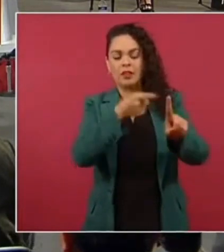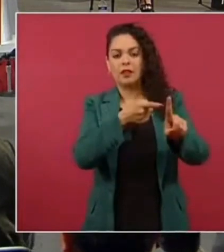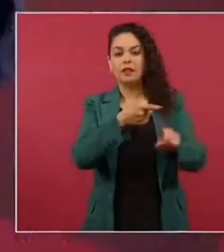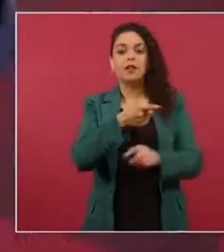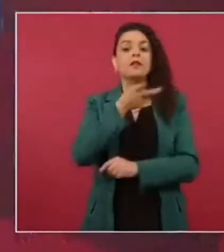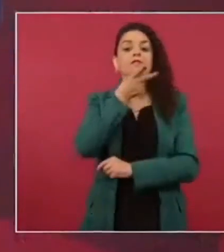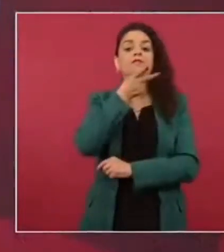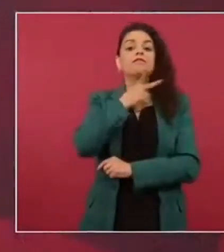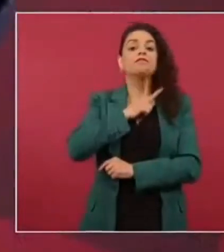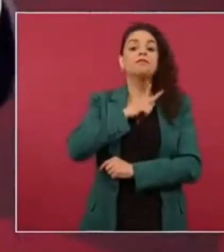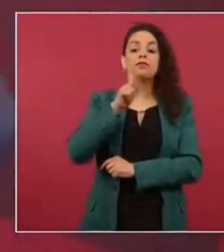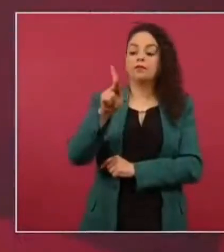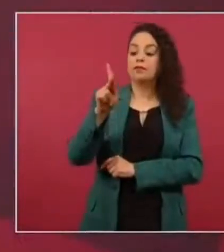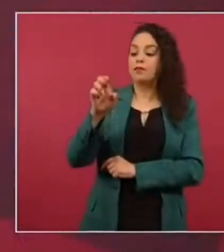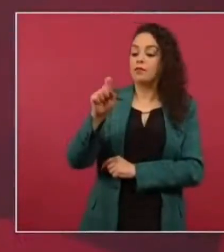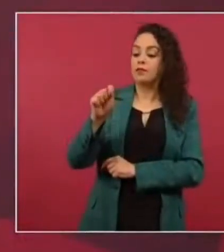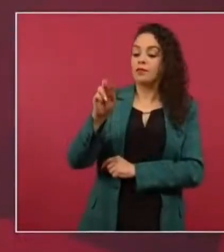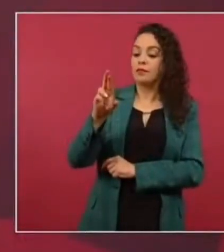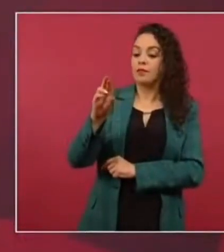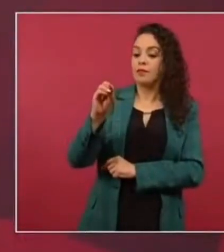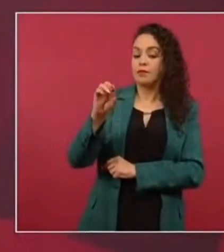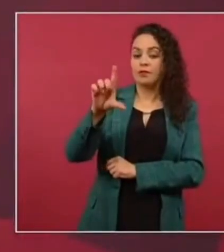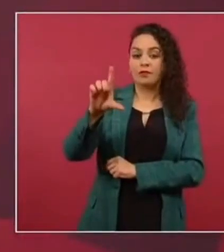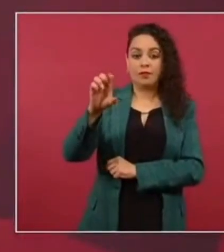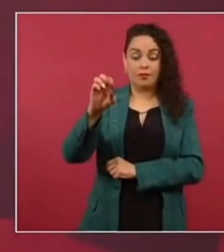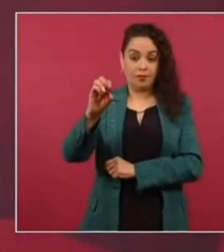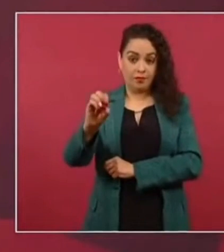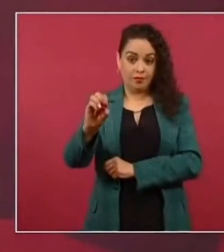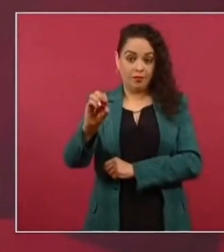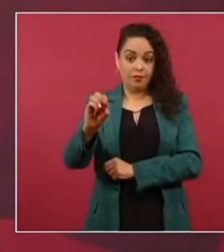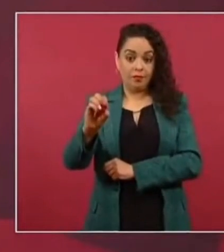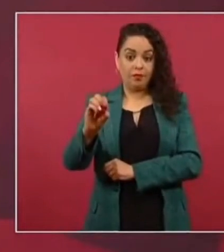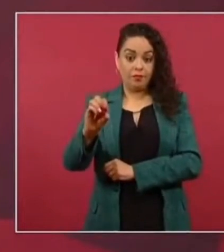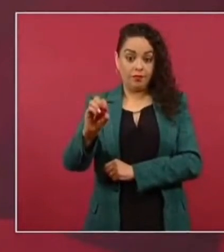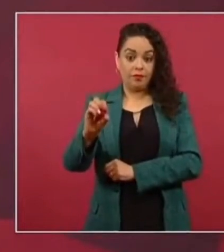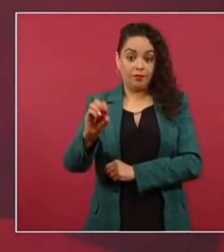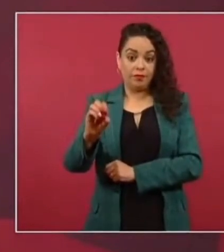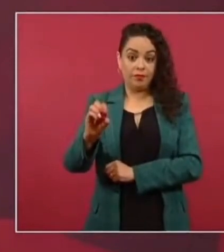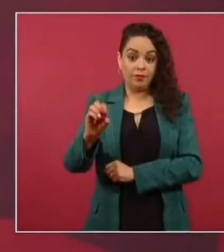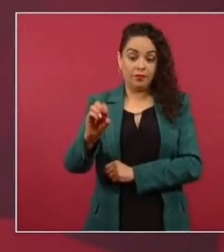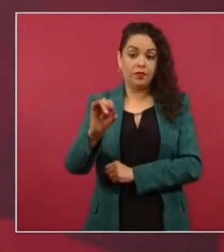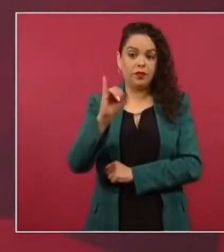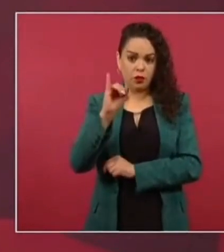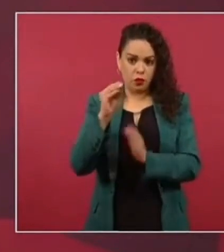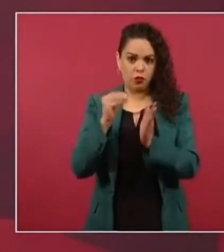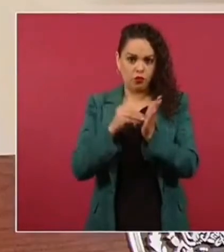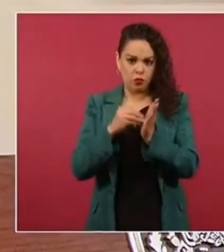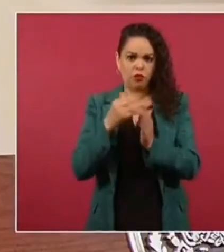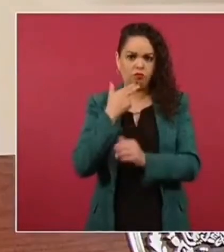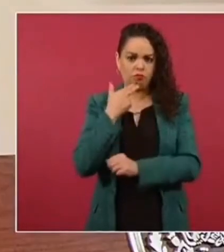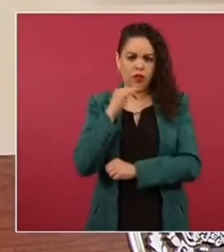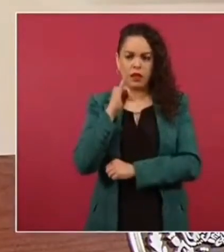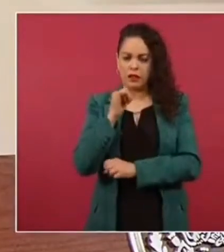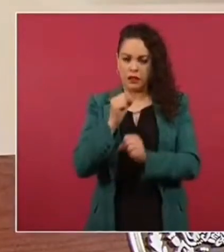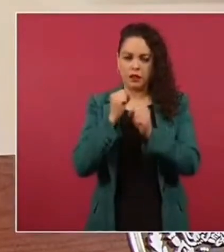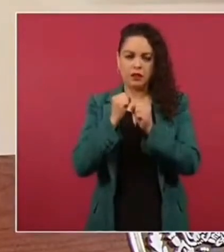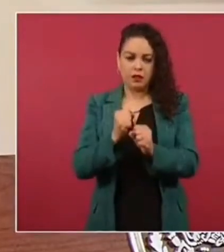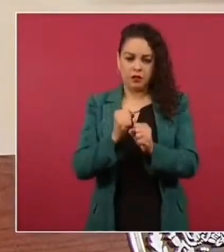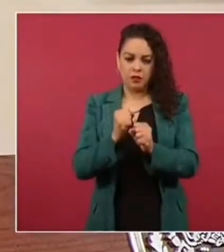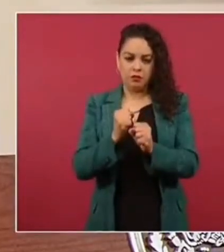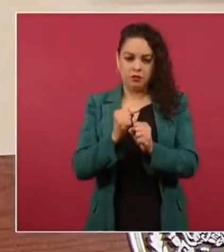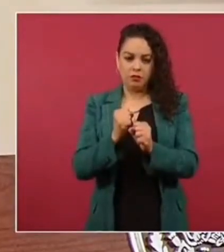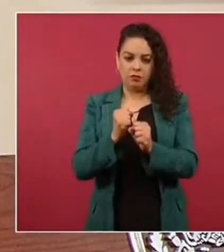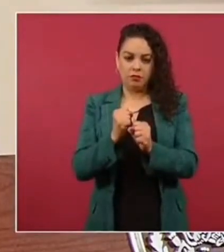porque, aunque todavía va a usarse petróleo por dos, tres